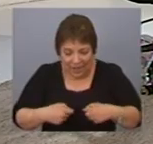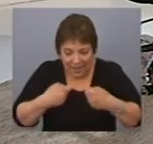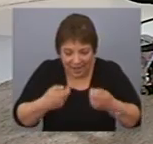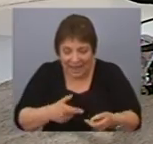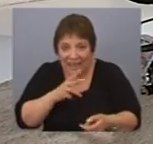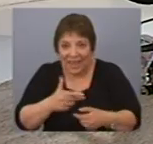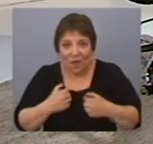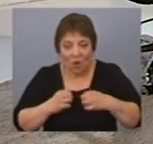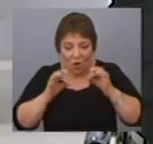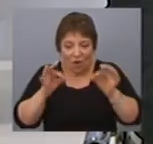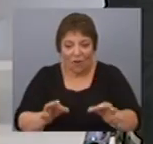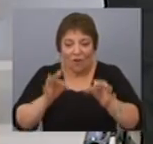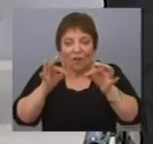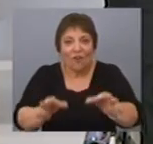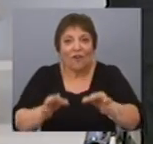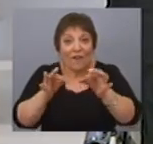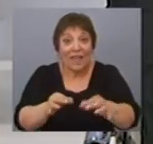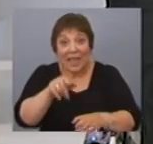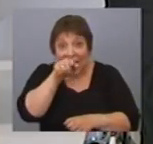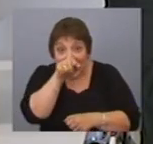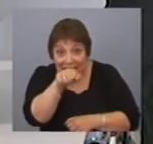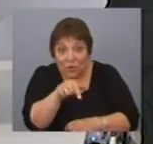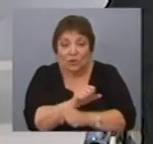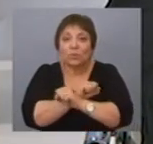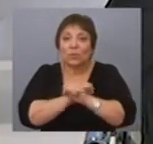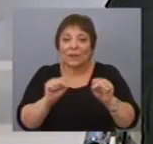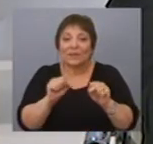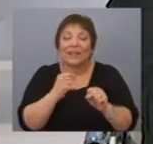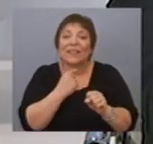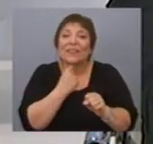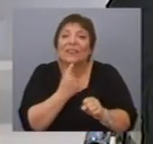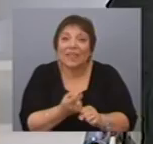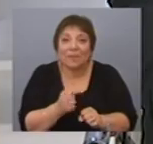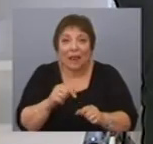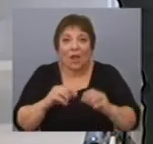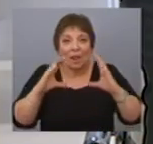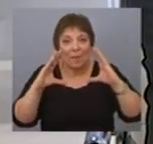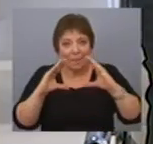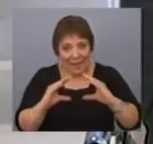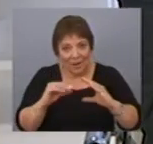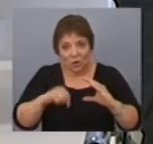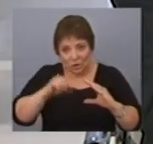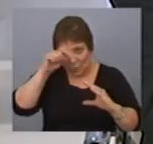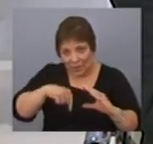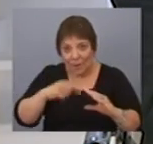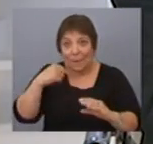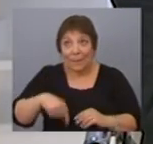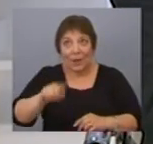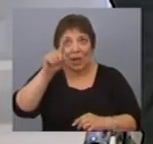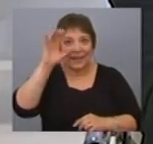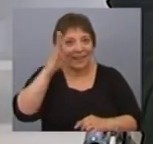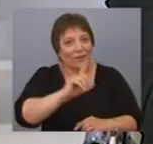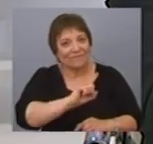de padres a hijos. Es probable que esa transmisión se esté debilitando un poco en Montevideo, pero se esté fortaleciendo en el interior.